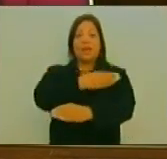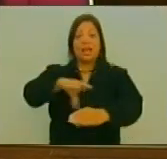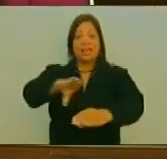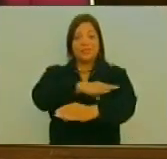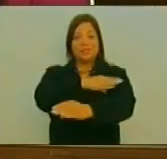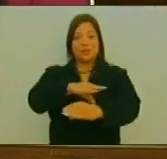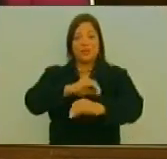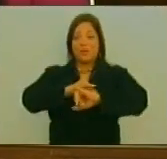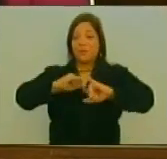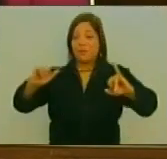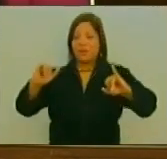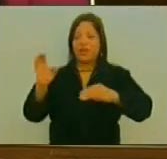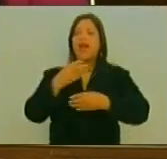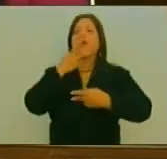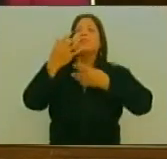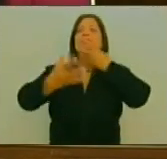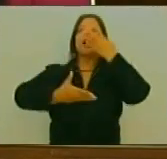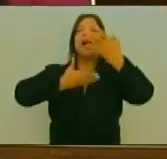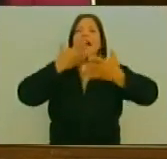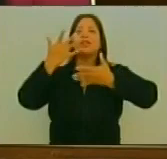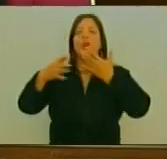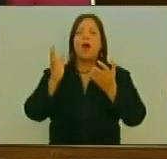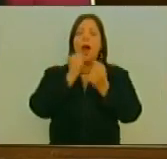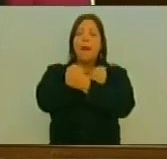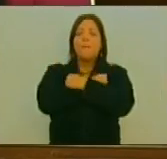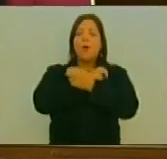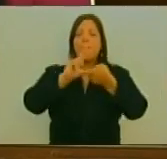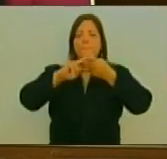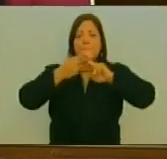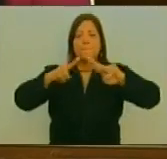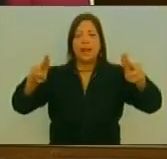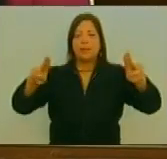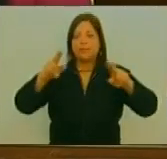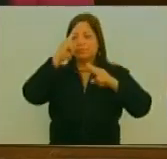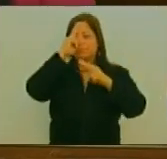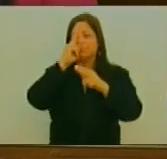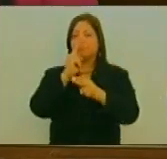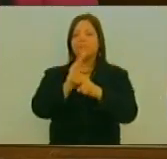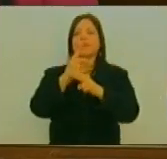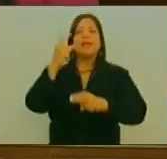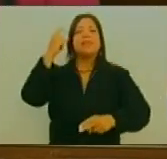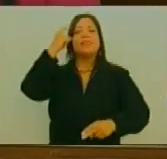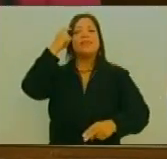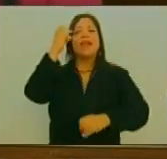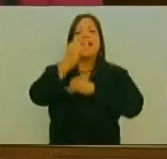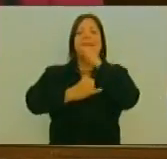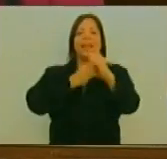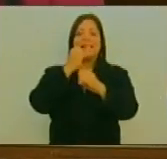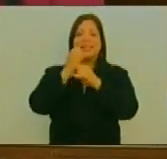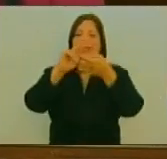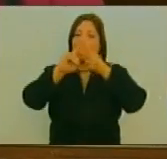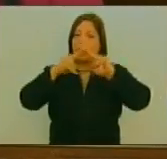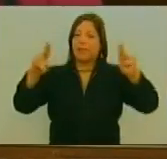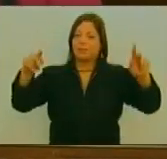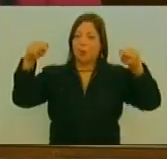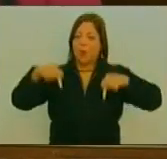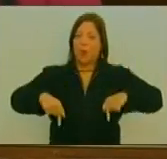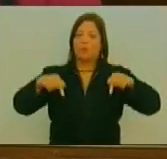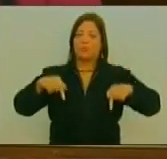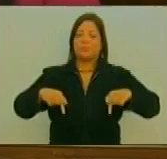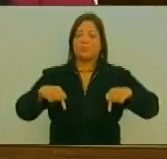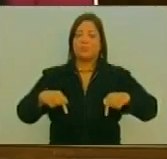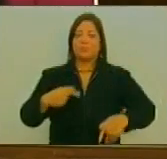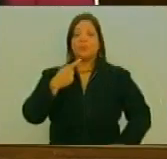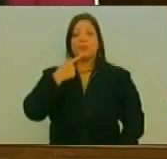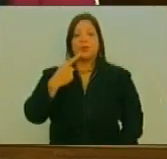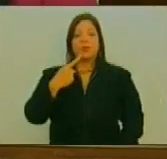Alzaremos Nuestros Cantos De Amor De Esperanza Y De Paz En Homenaje Al Día Internacional De La Paz Yo